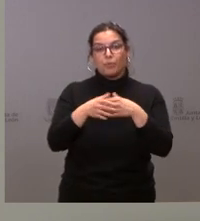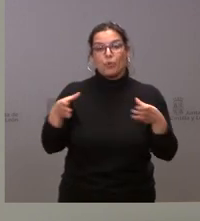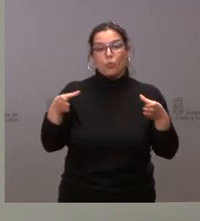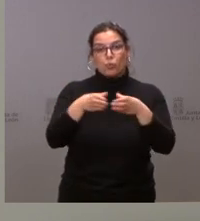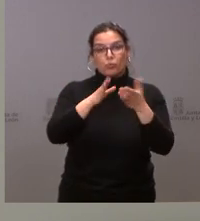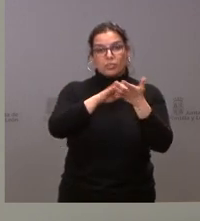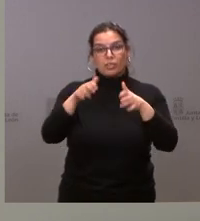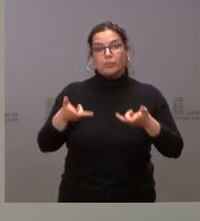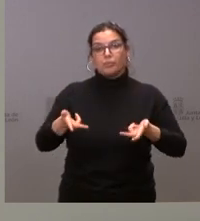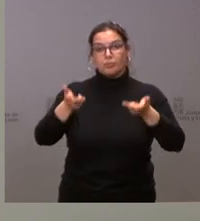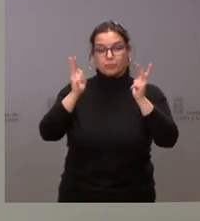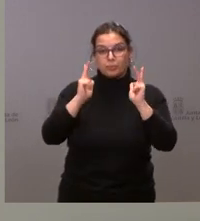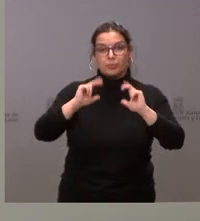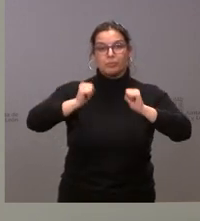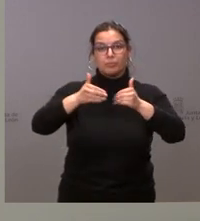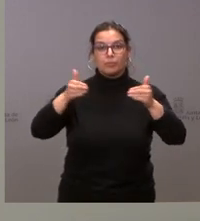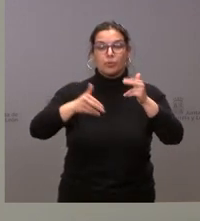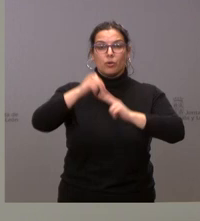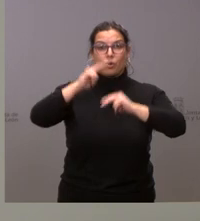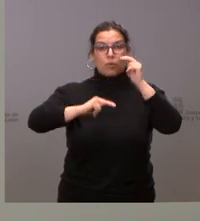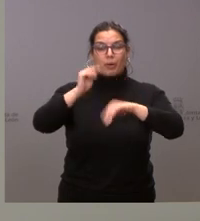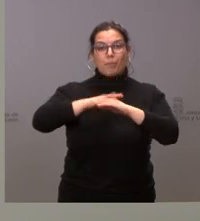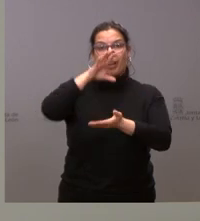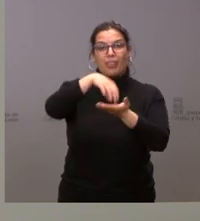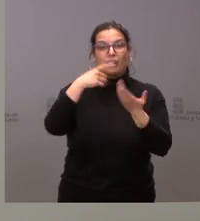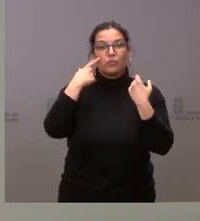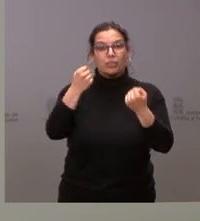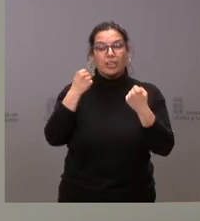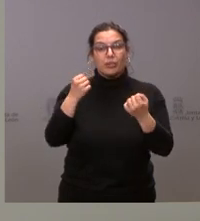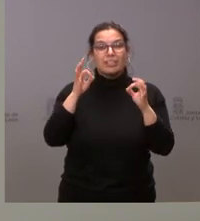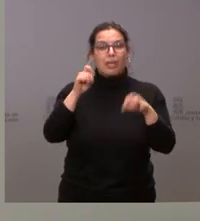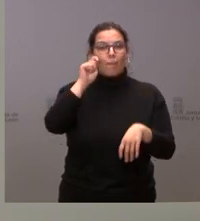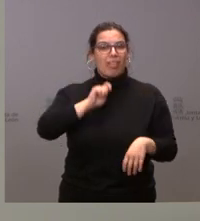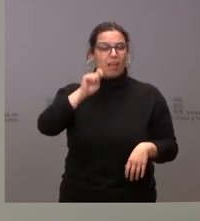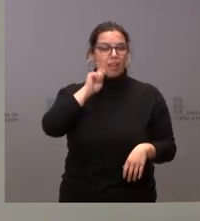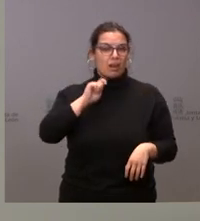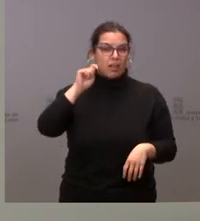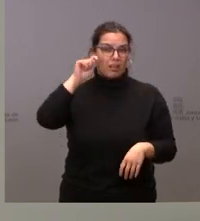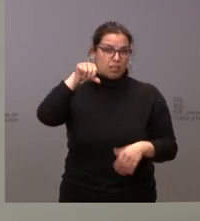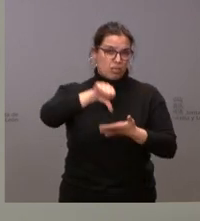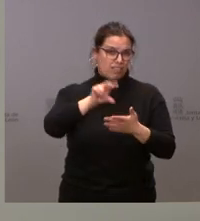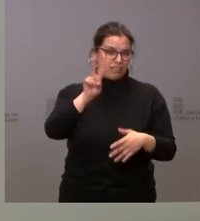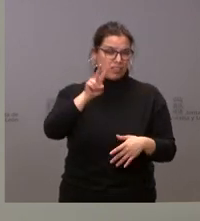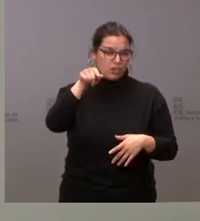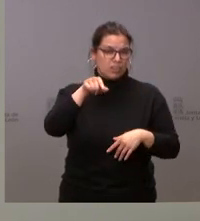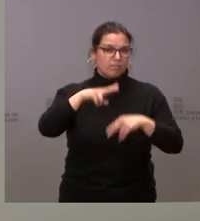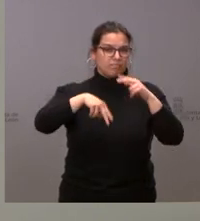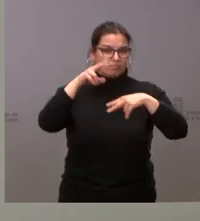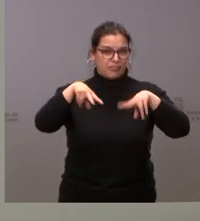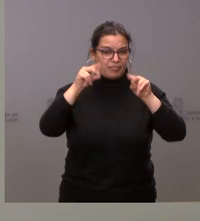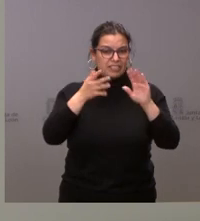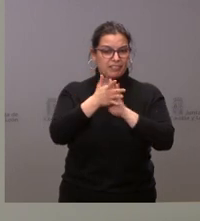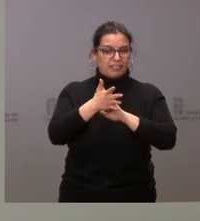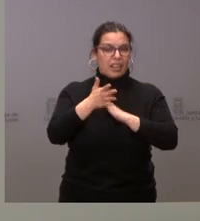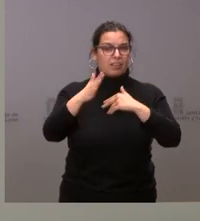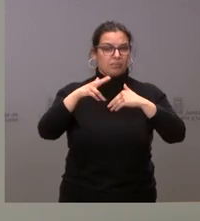autorizado la contratación de las obras para finalizar el centro de salud de la Magdalena. Estamos hablando de un importante incremento del espacio físico,